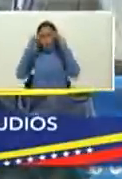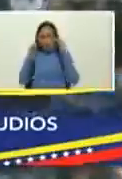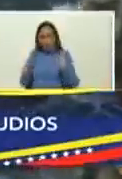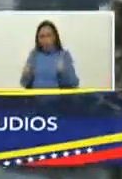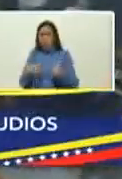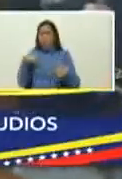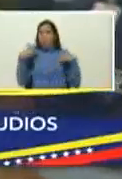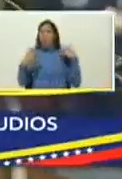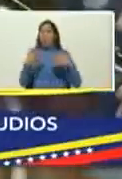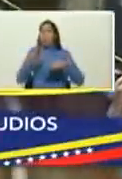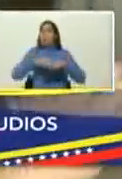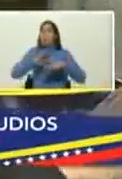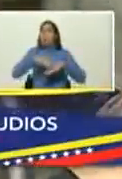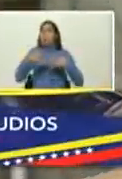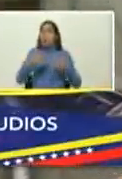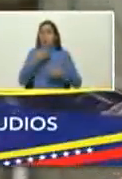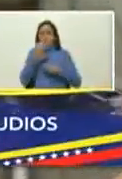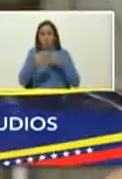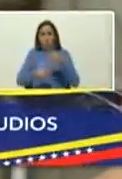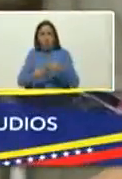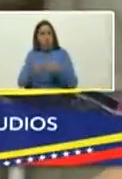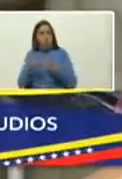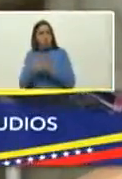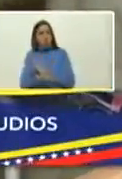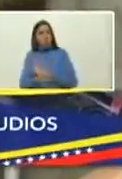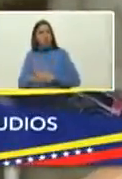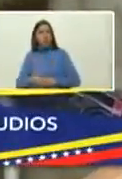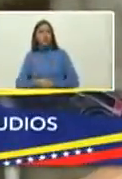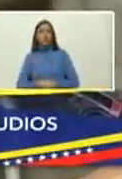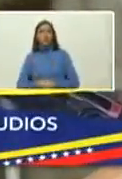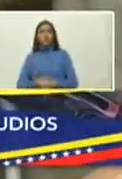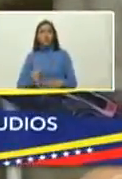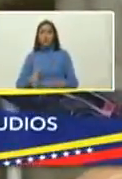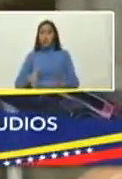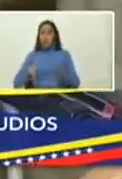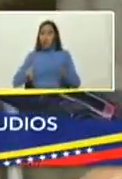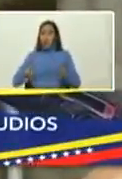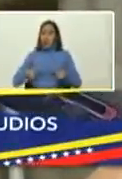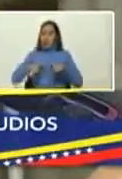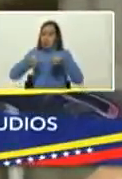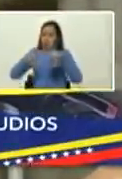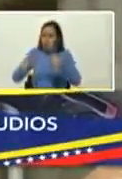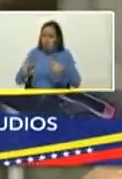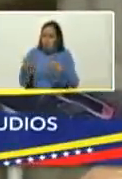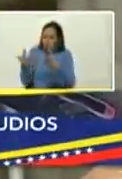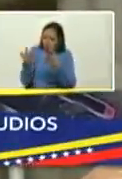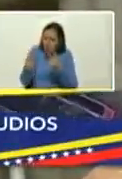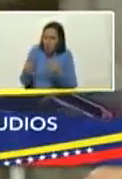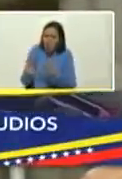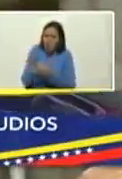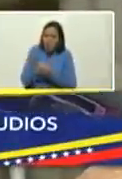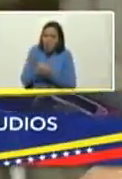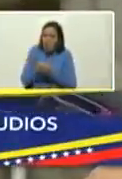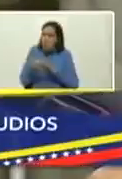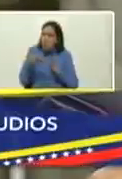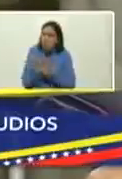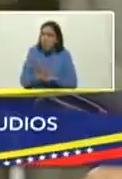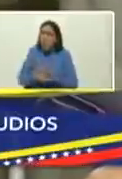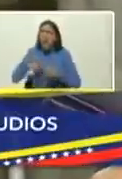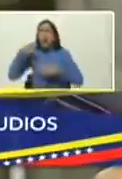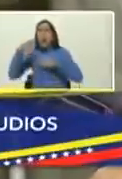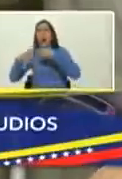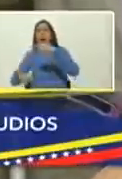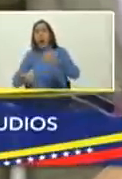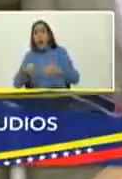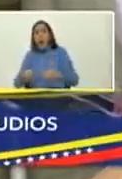contento con el hecho que hubiese ganado el premio y él me comentaba que nuestra generación había sido